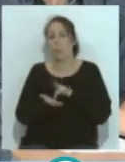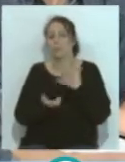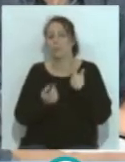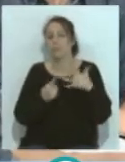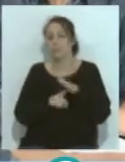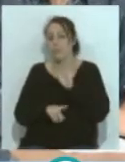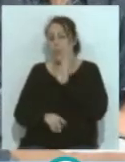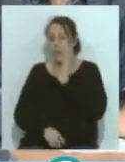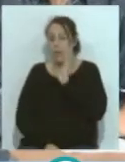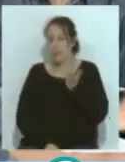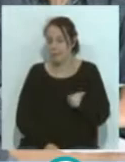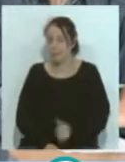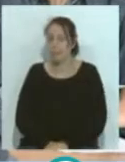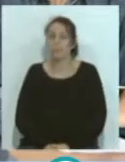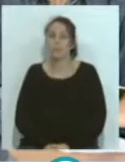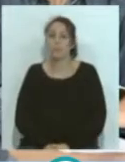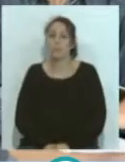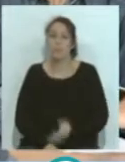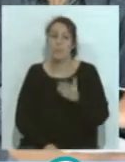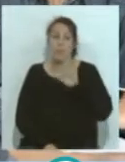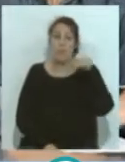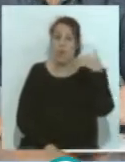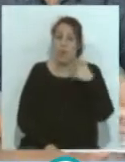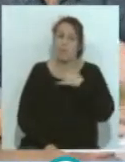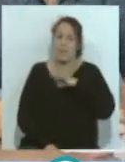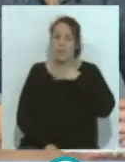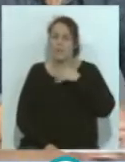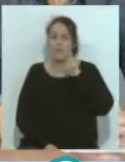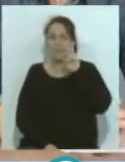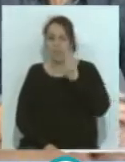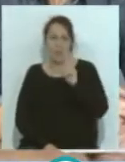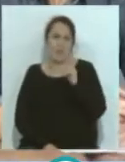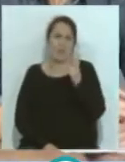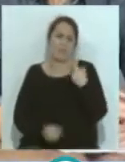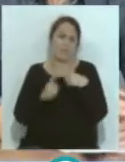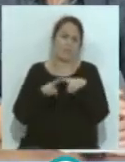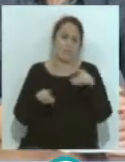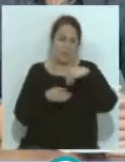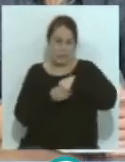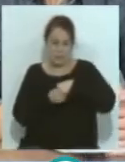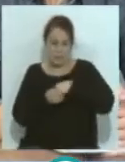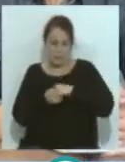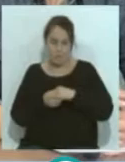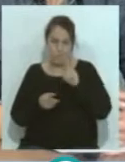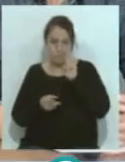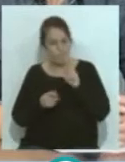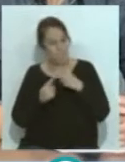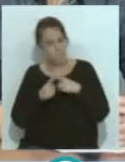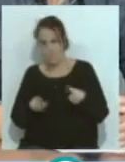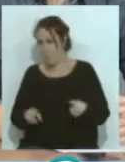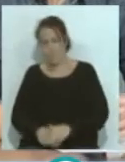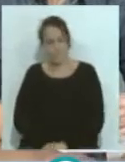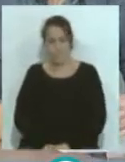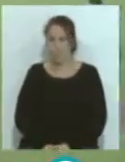estas cosas, estos acontecimientos, desde fuera igual se ve de una manera y desde dentro se ve de otra manera.